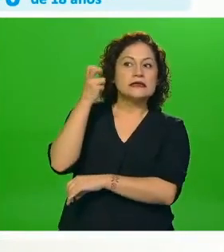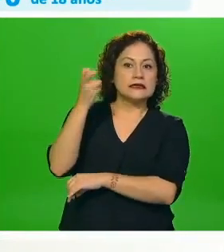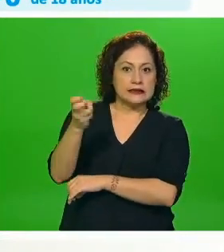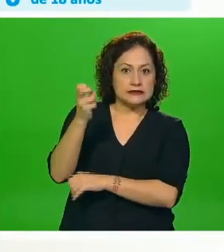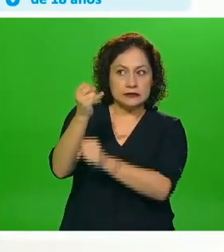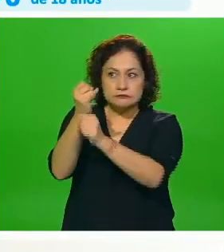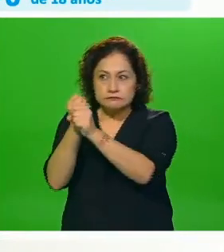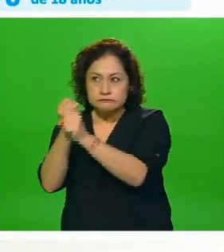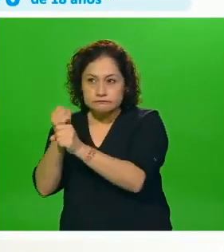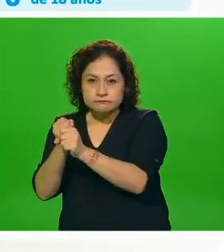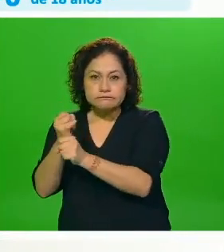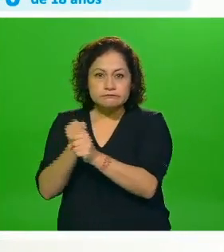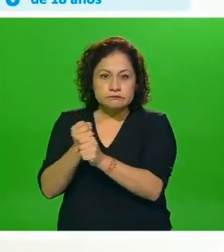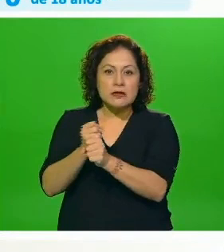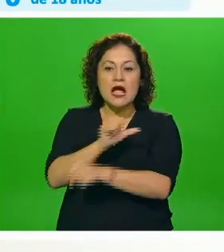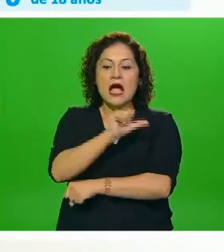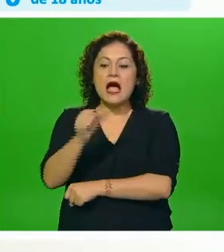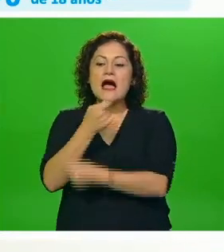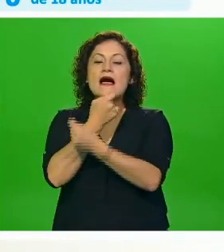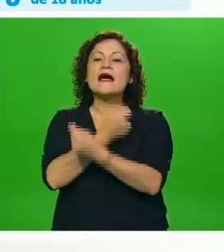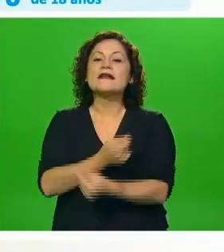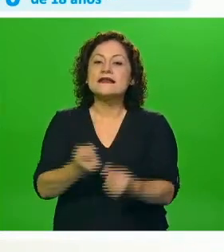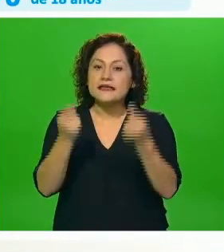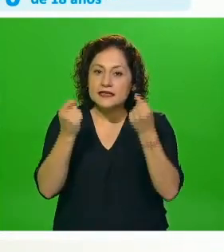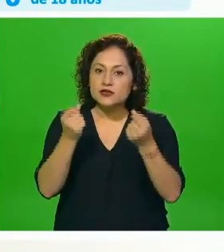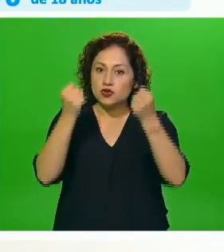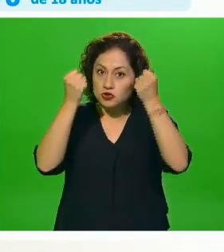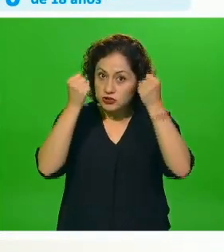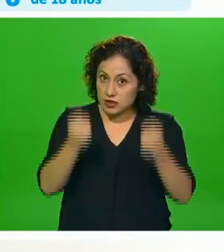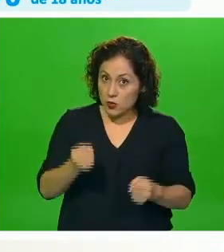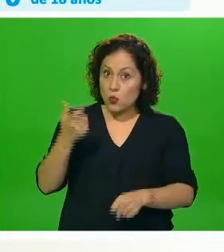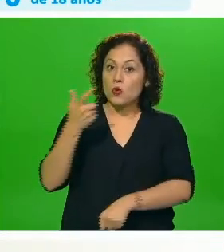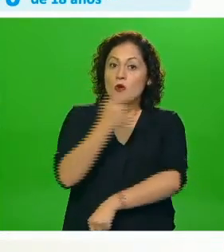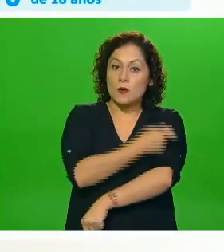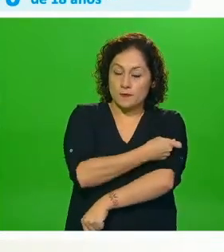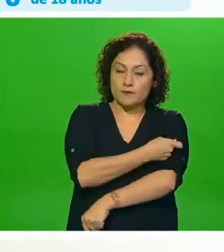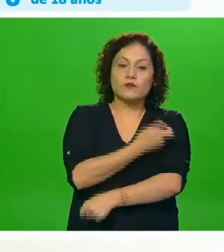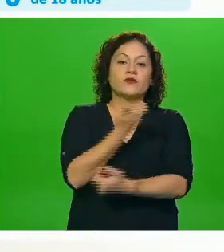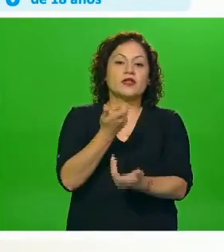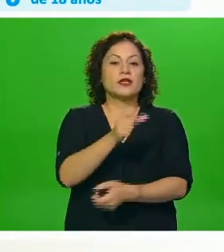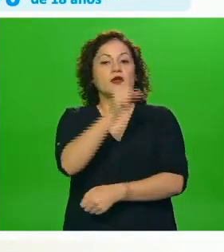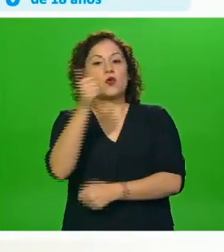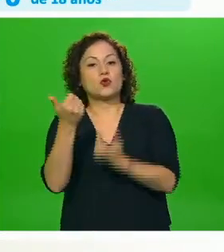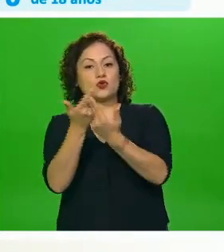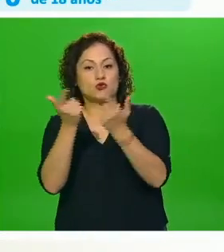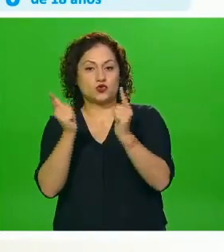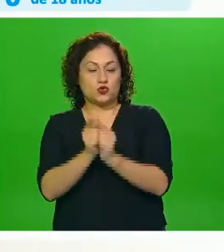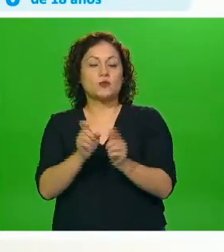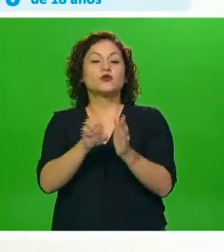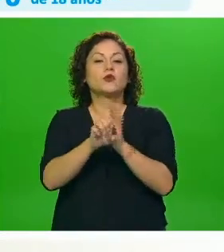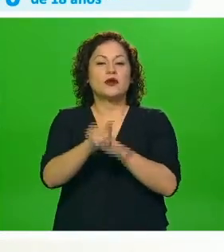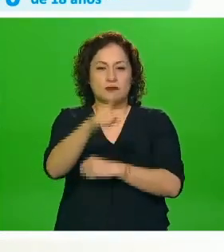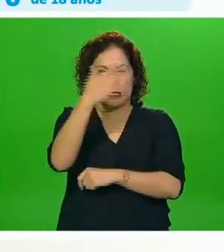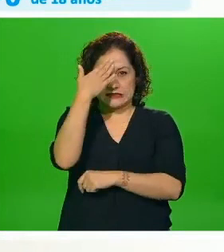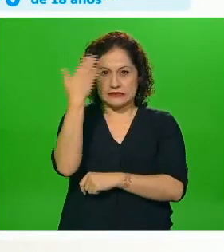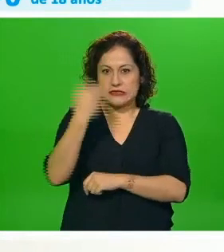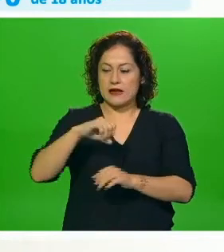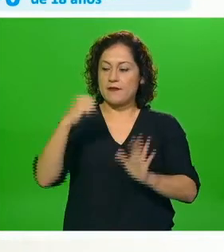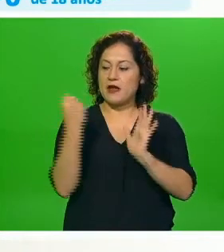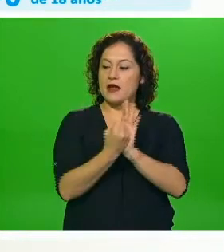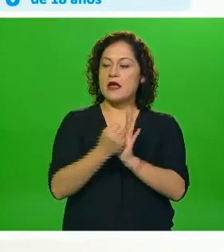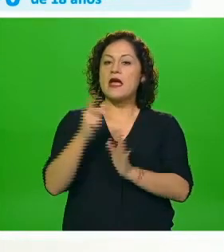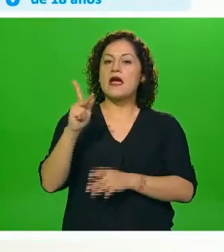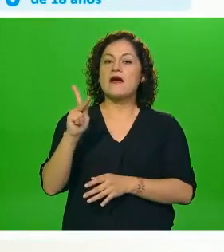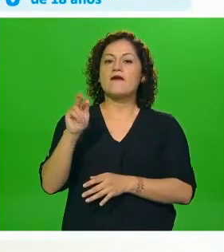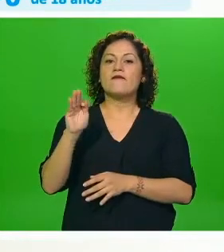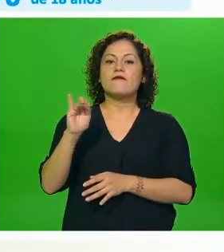para menores de edad y para grupos específicos recordando por ejemplo que la vacuna de Pfizer y sus ensayos